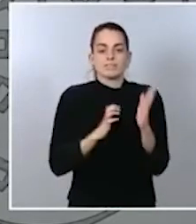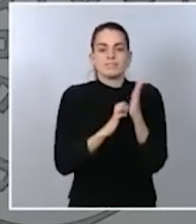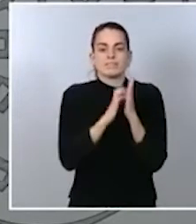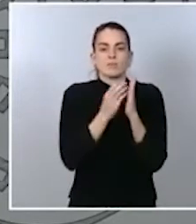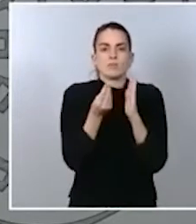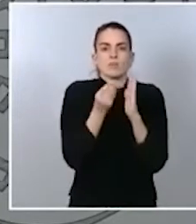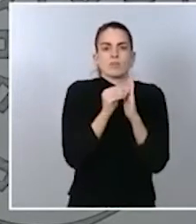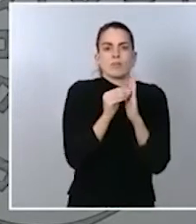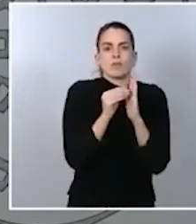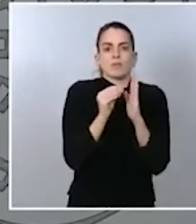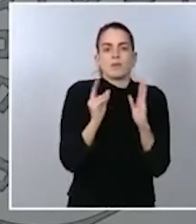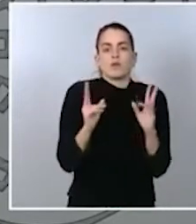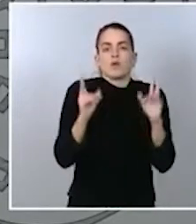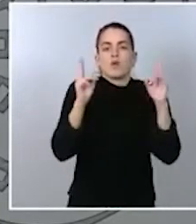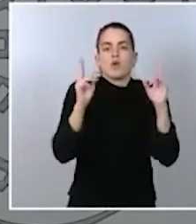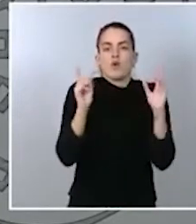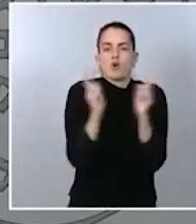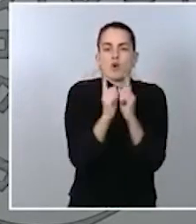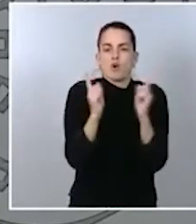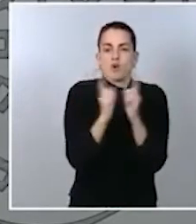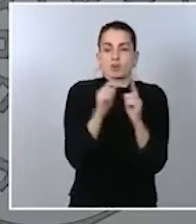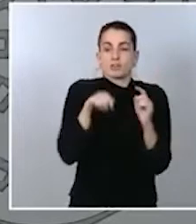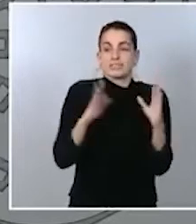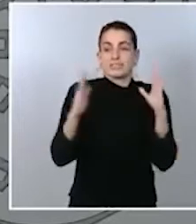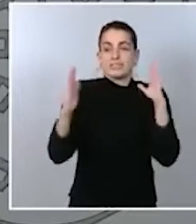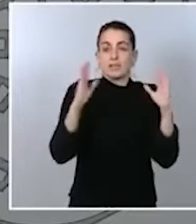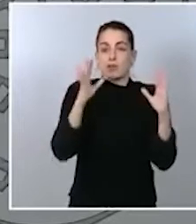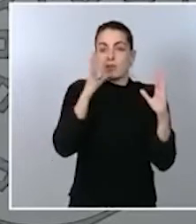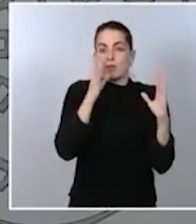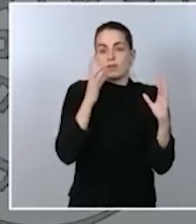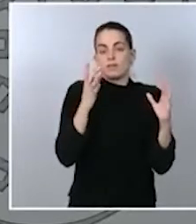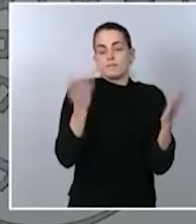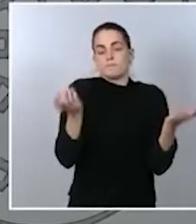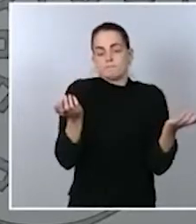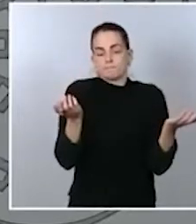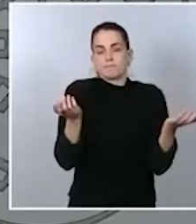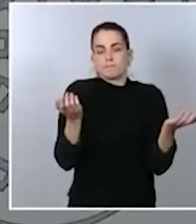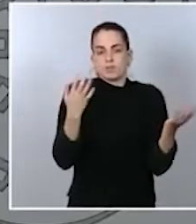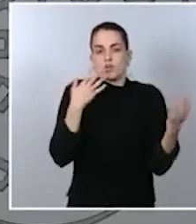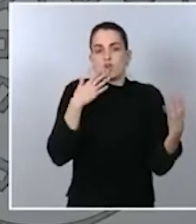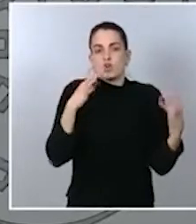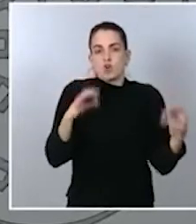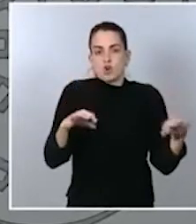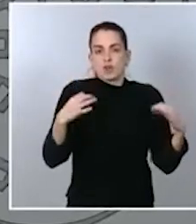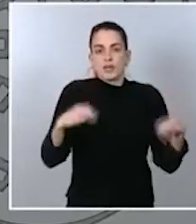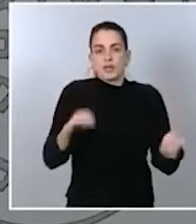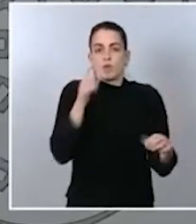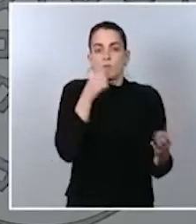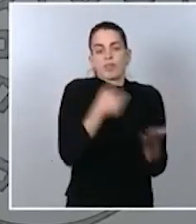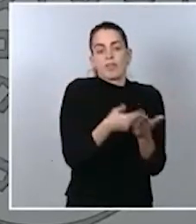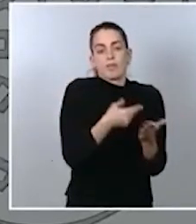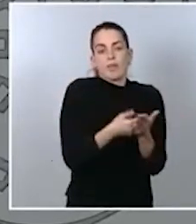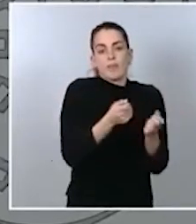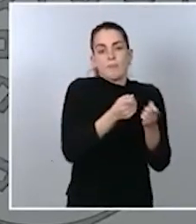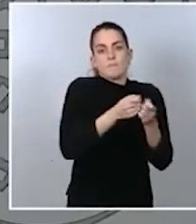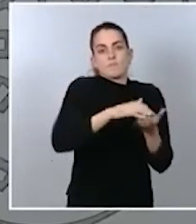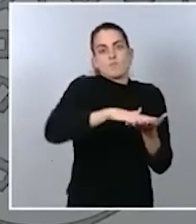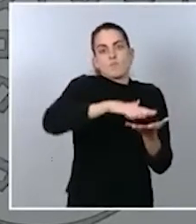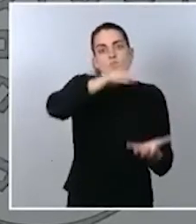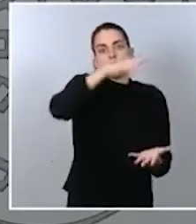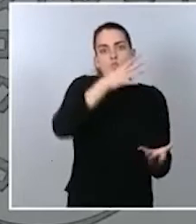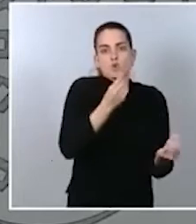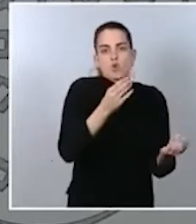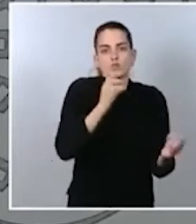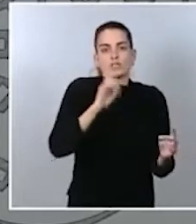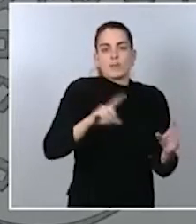a este temporal en donde por una parte el incremento de la demanda por otra parte la falta de aportación de las energías